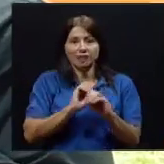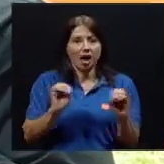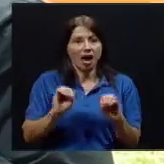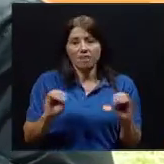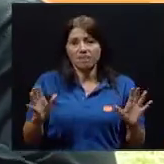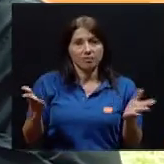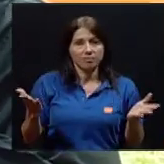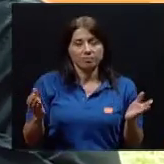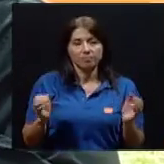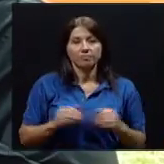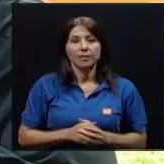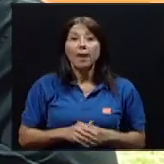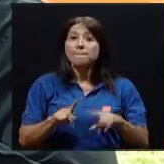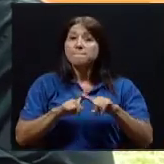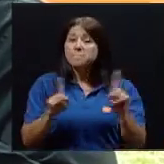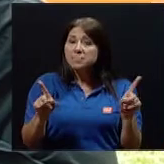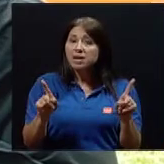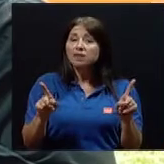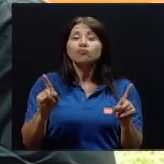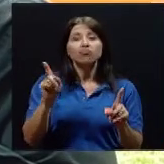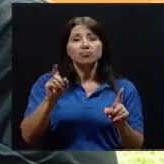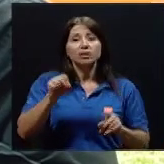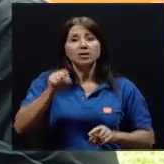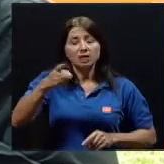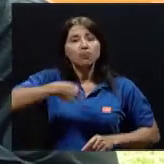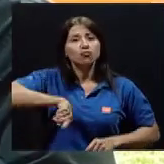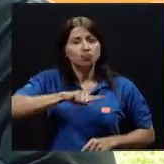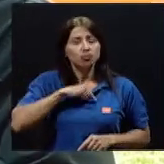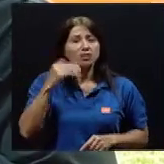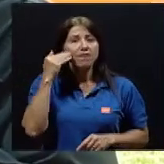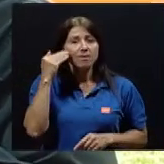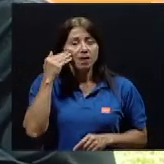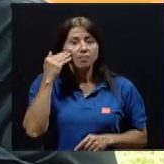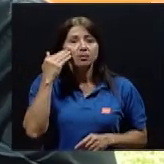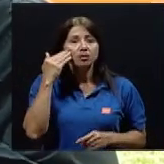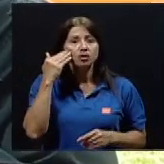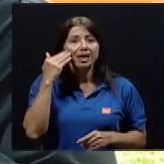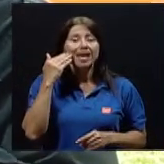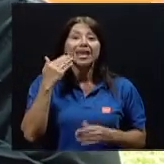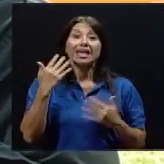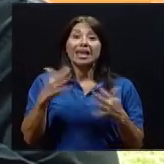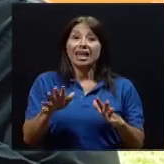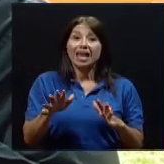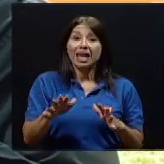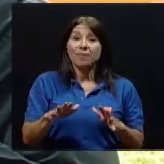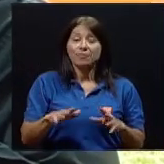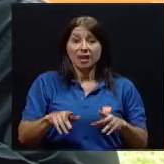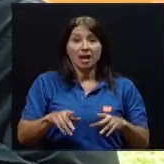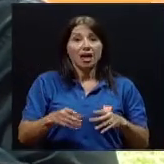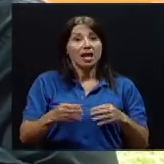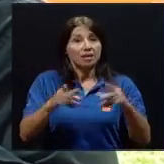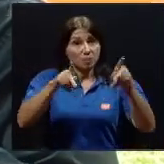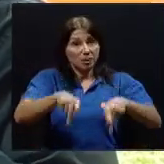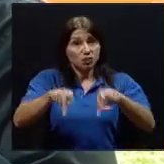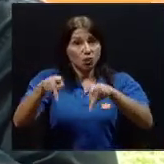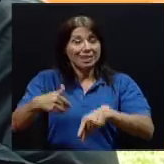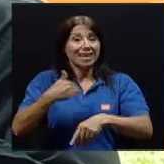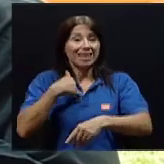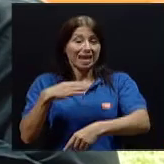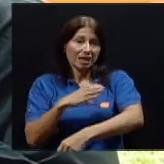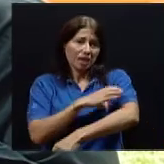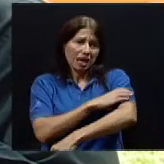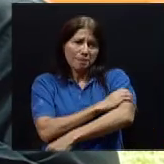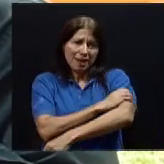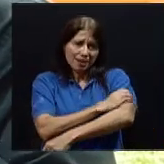presentar el síndrome. Pero, sin embargo, sí sabemos, sin embargo, que la alta prevalencia que tiene la hipertensión arterial, que es una de las causas más